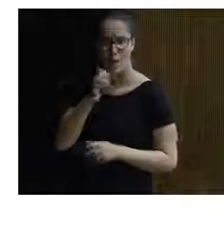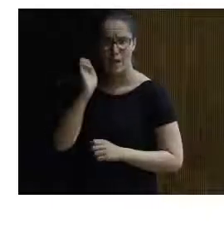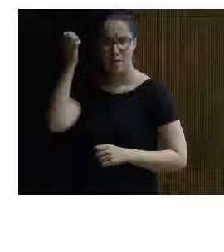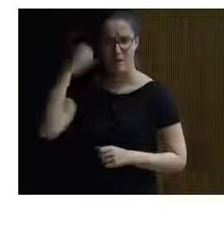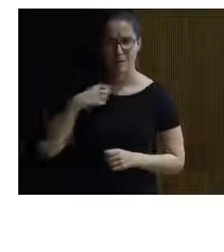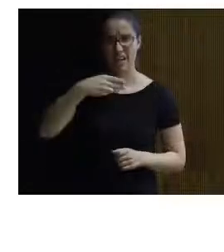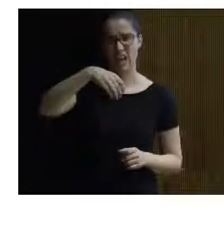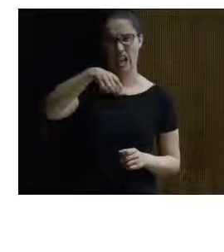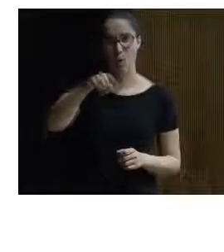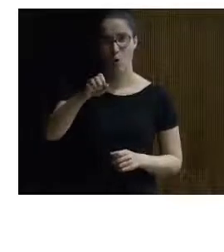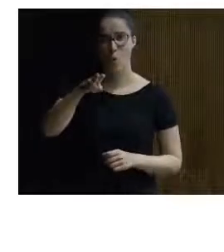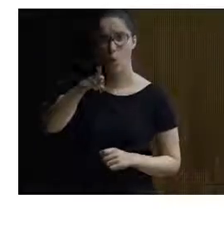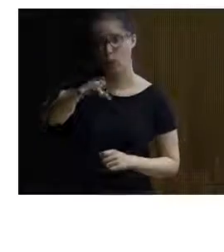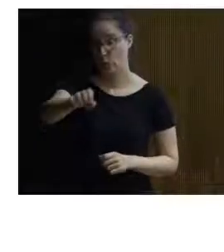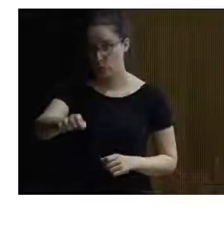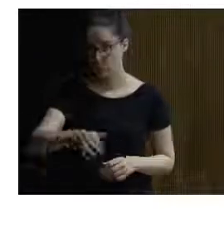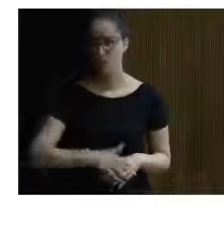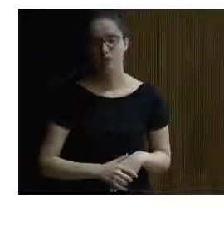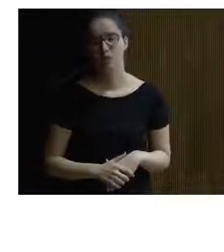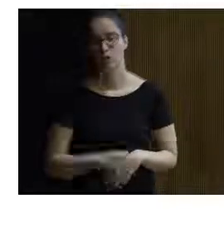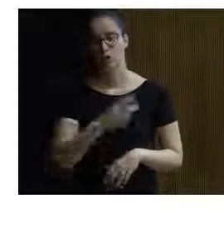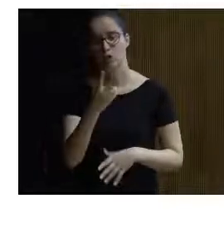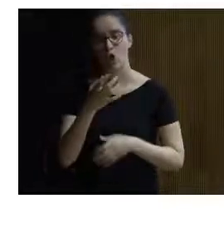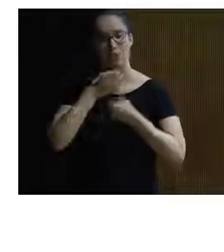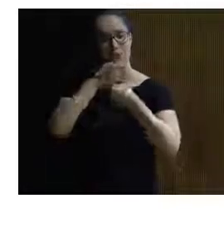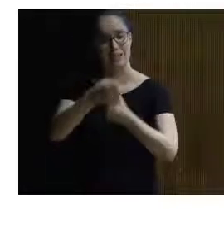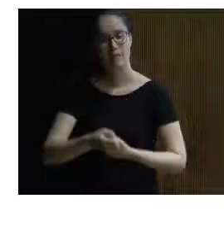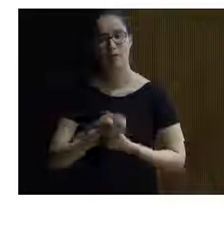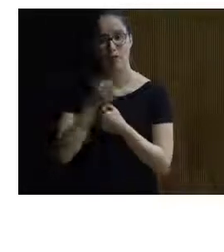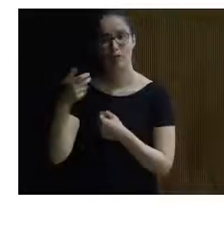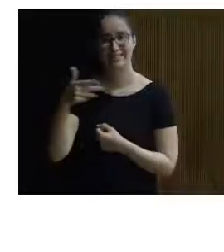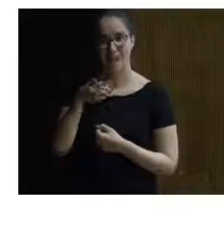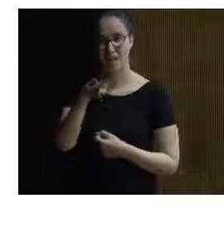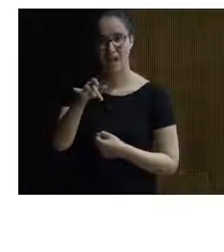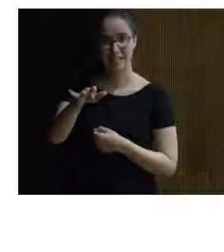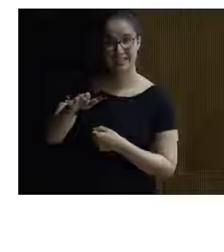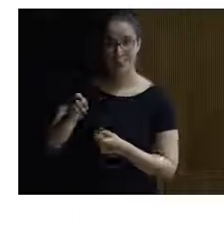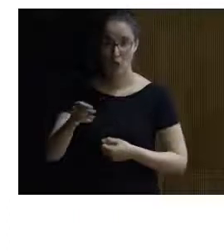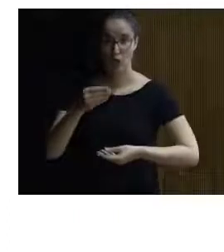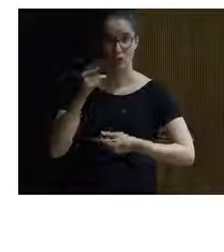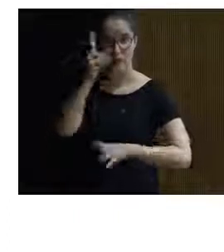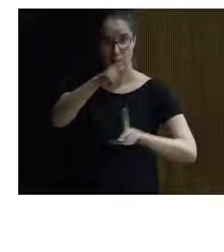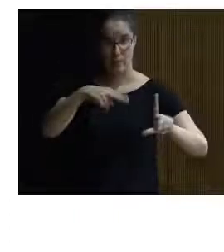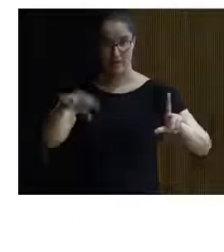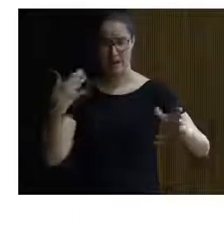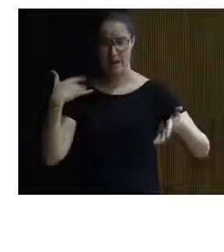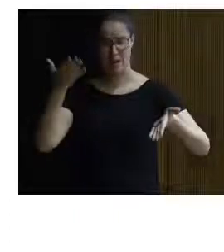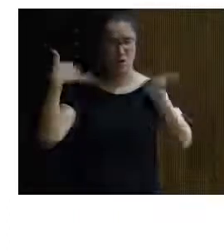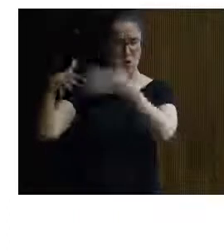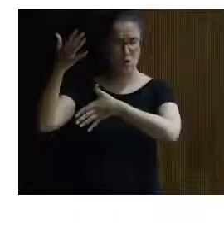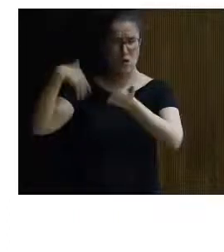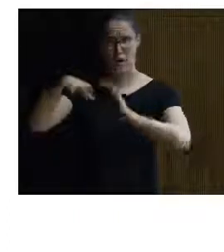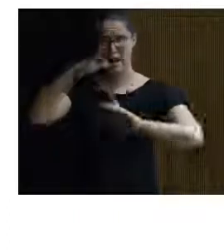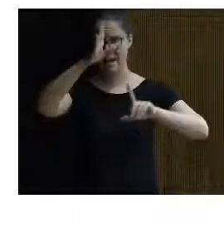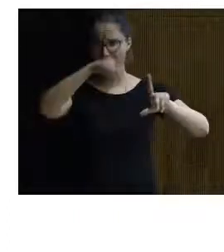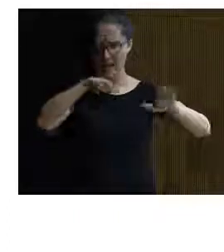llamado Neo-Uro Nuevo Uro tenemos dos caballos Chevalsky que son los caballos que pintaban hace miles de años nuestros antepasados en